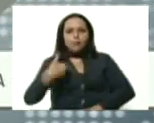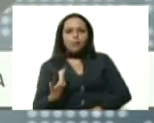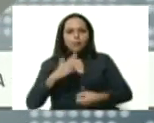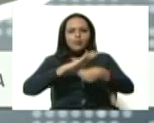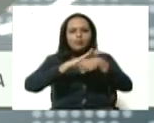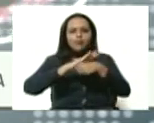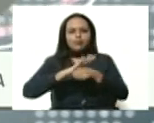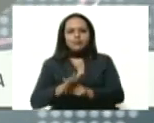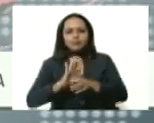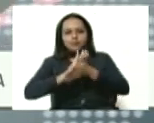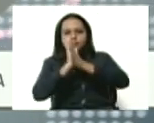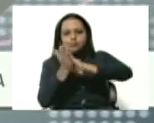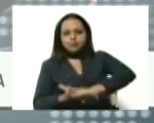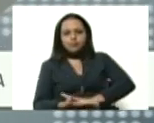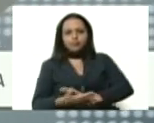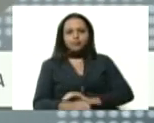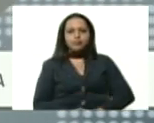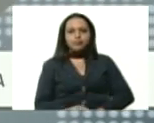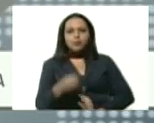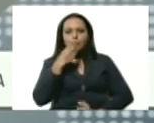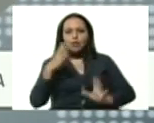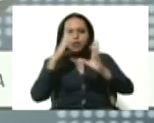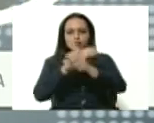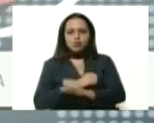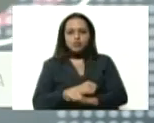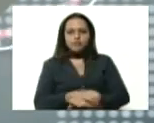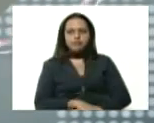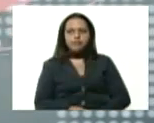derrotar al COVID-19. Buenas noches.